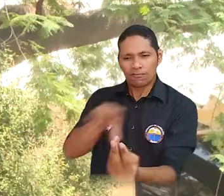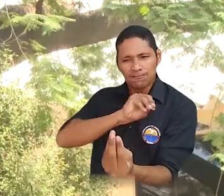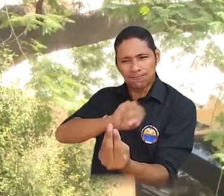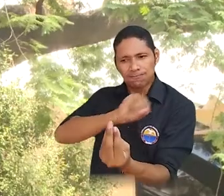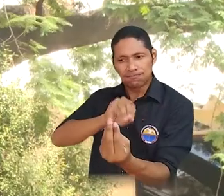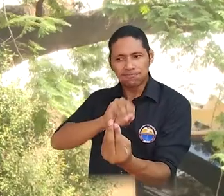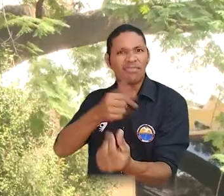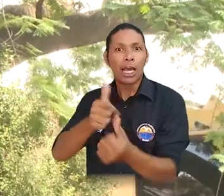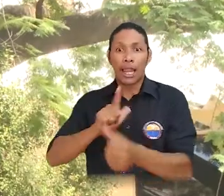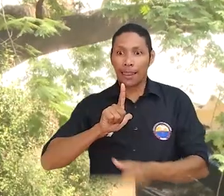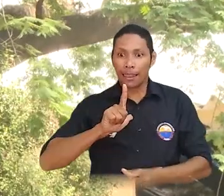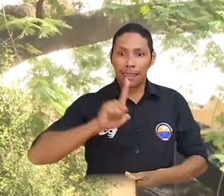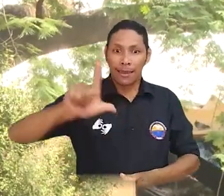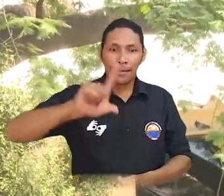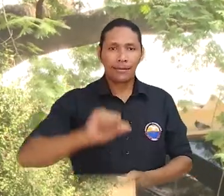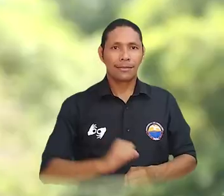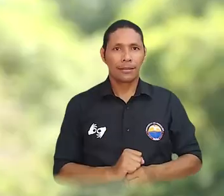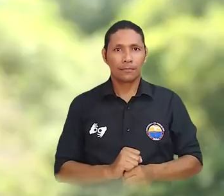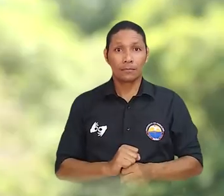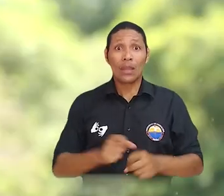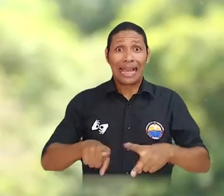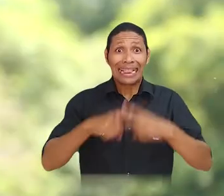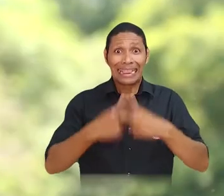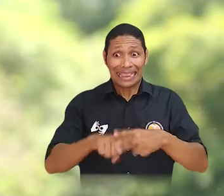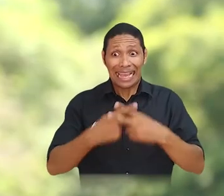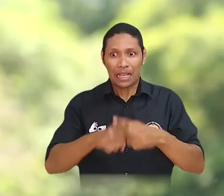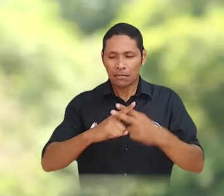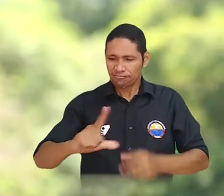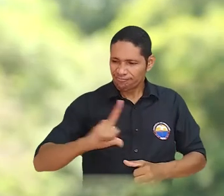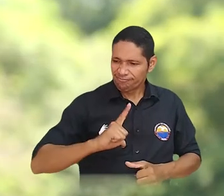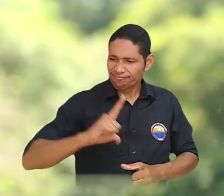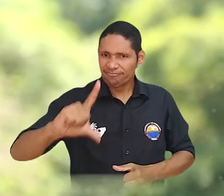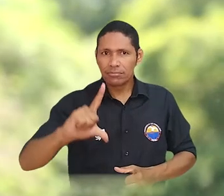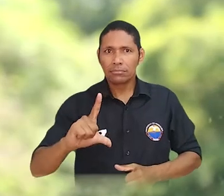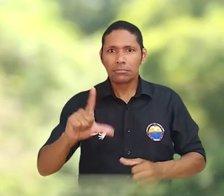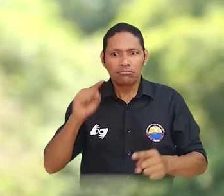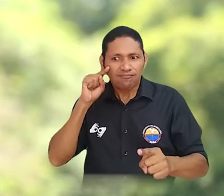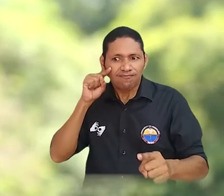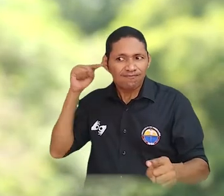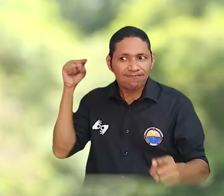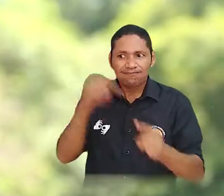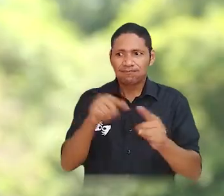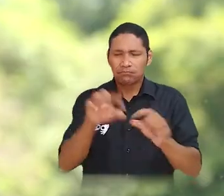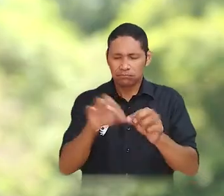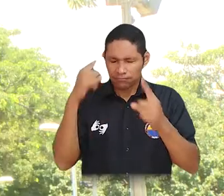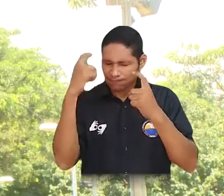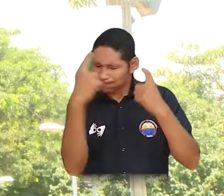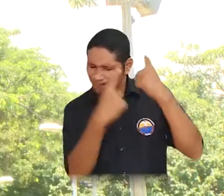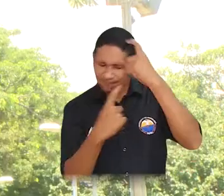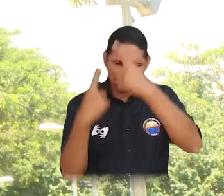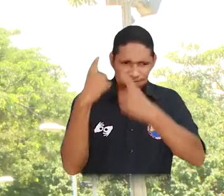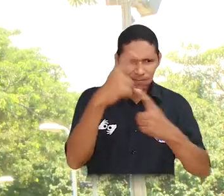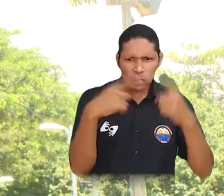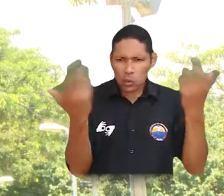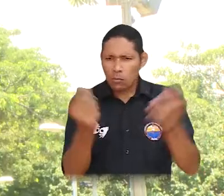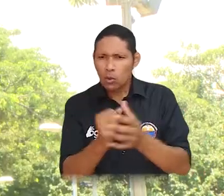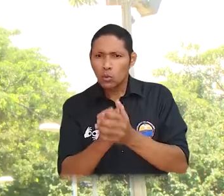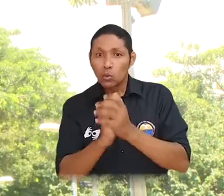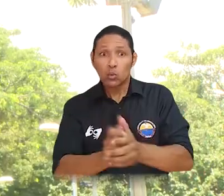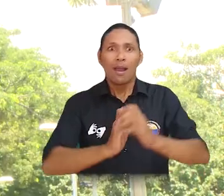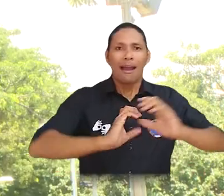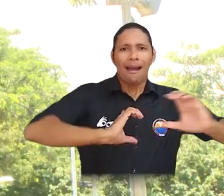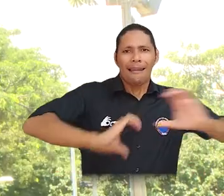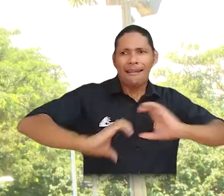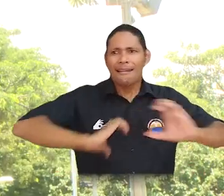representantes estudiantiles de la Alma Mater. El taller de liderazgo se concentró en potenciar las habilidades de análisis, expresión y